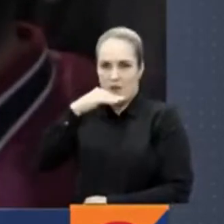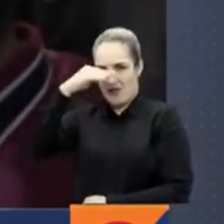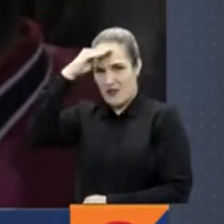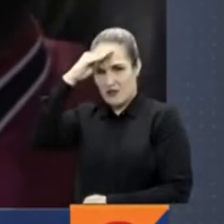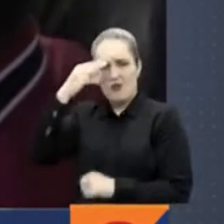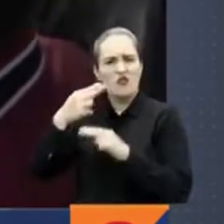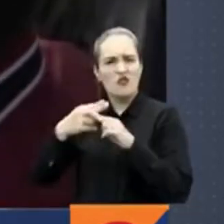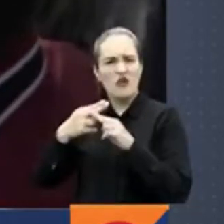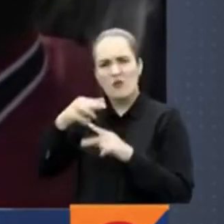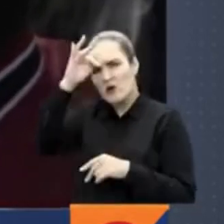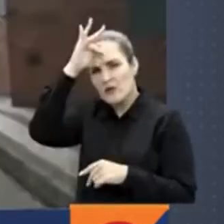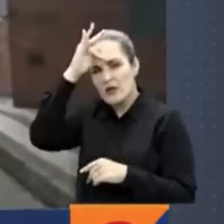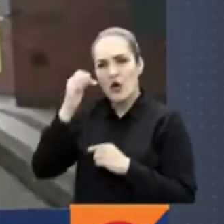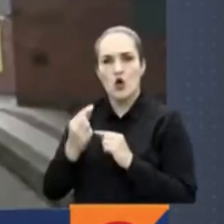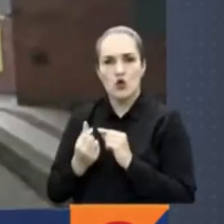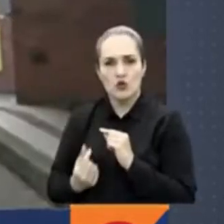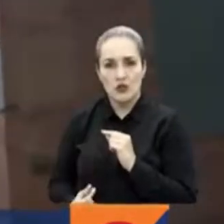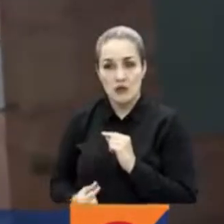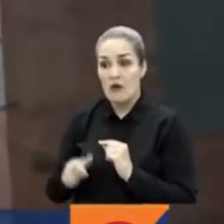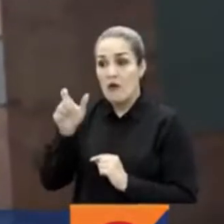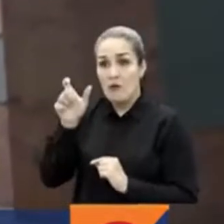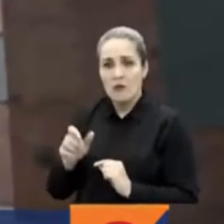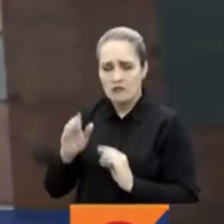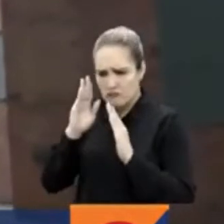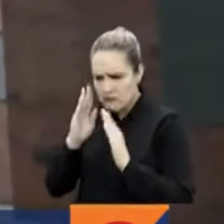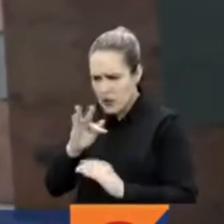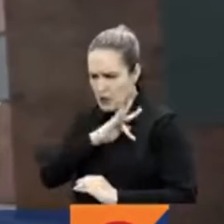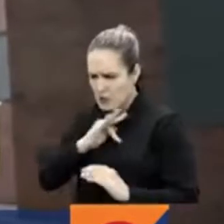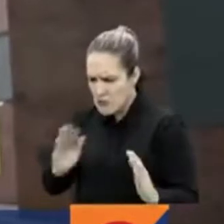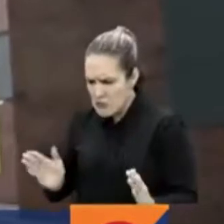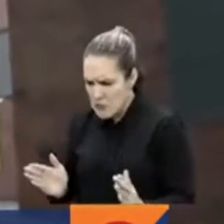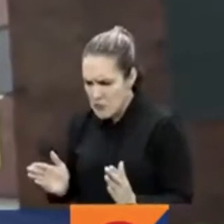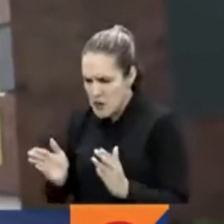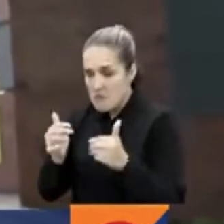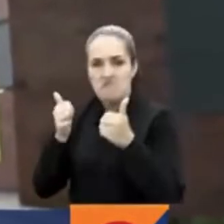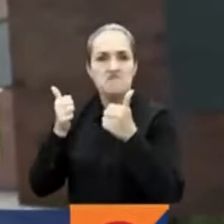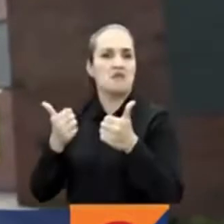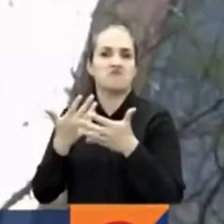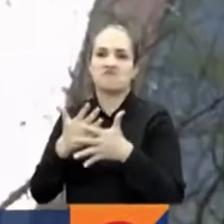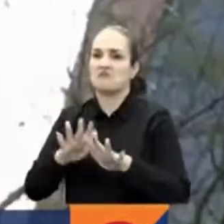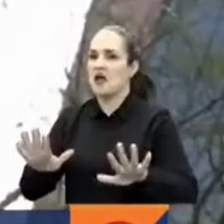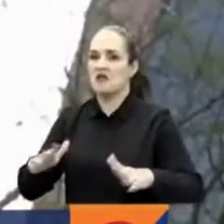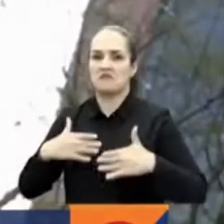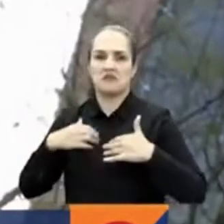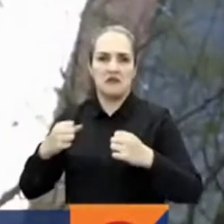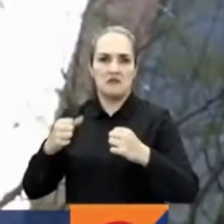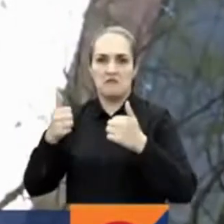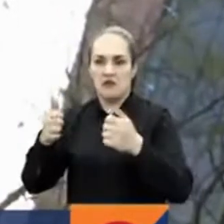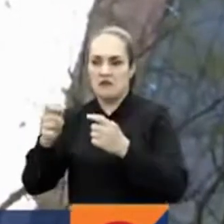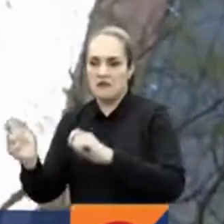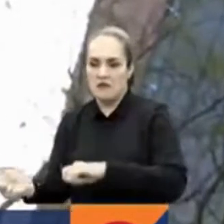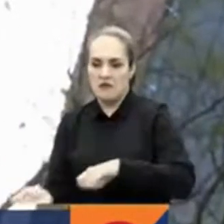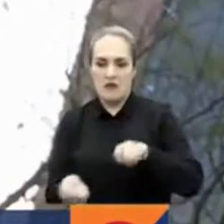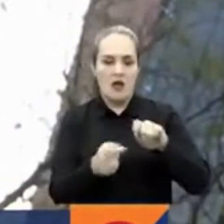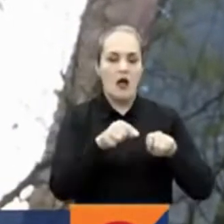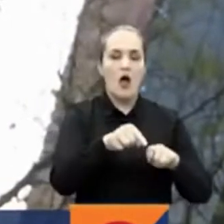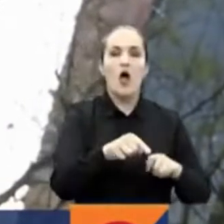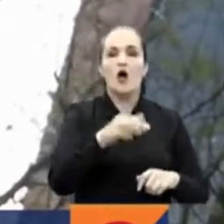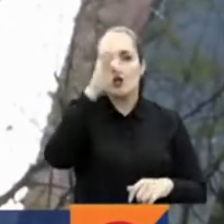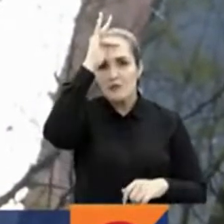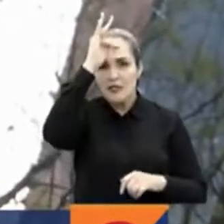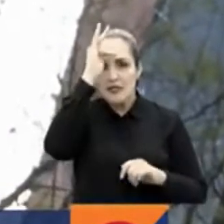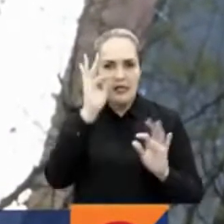Córdoba respondió positivamente al tratamiento. La senadora fue trasladada a Hospitalización General para seguir con su